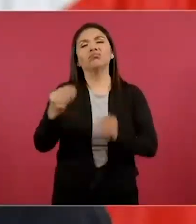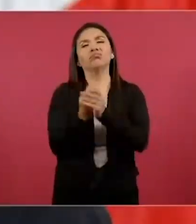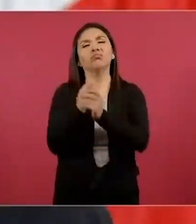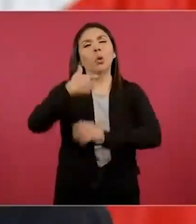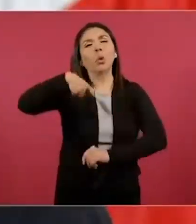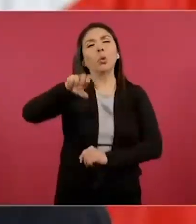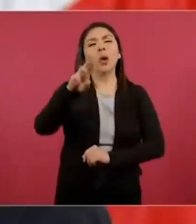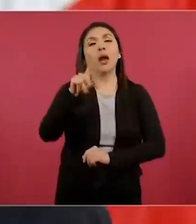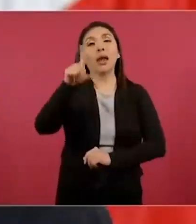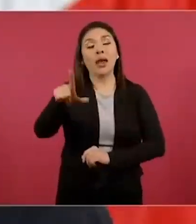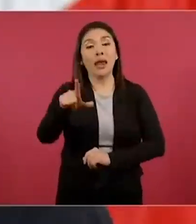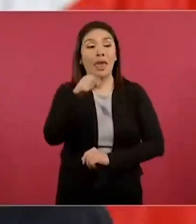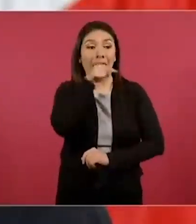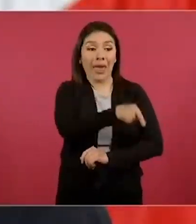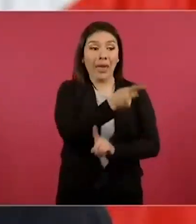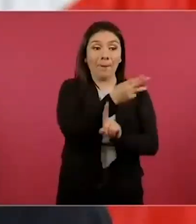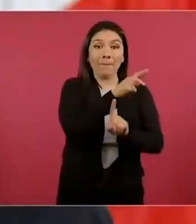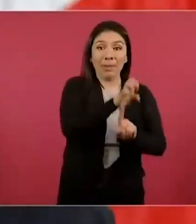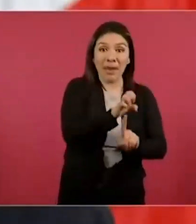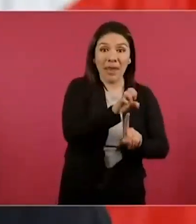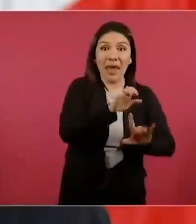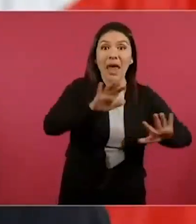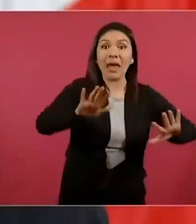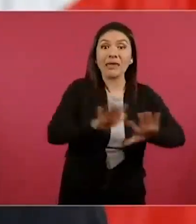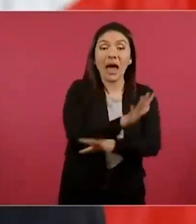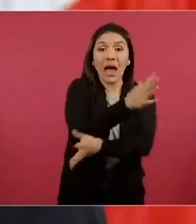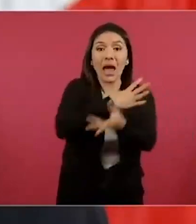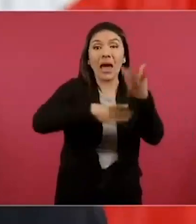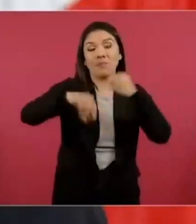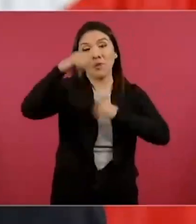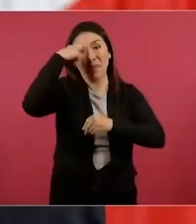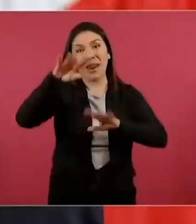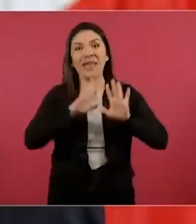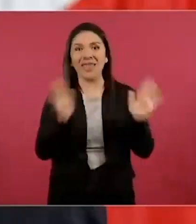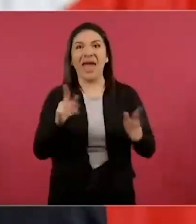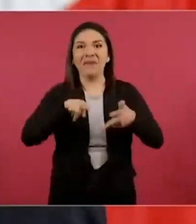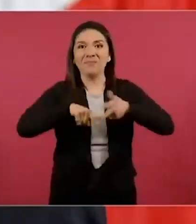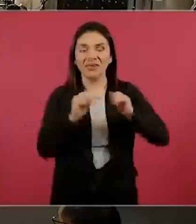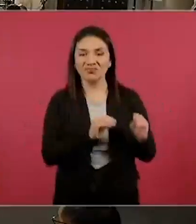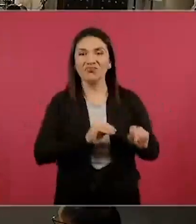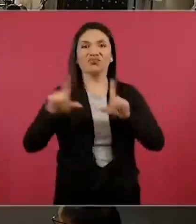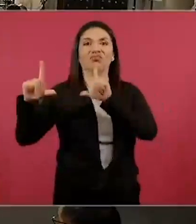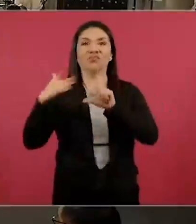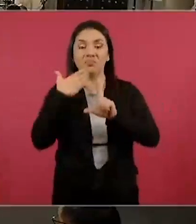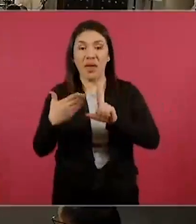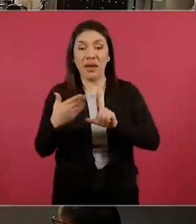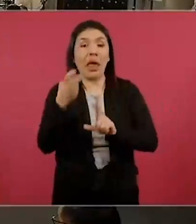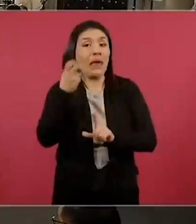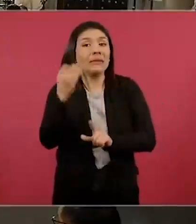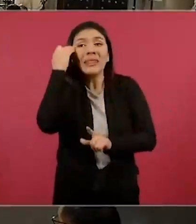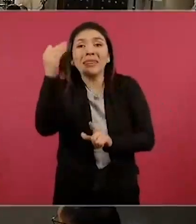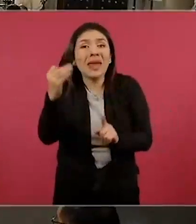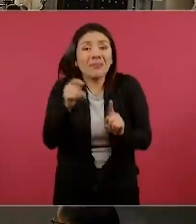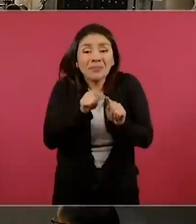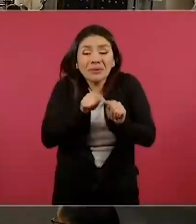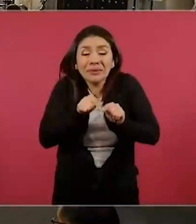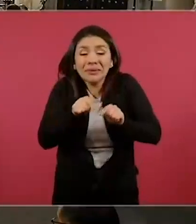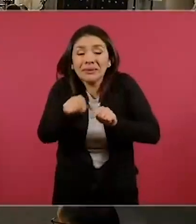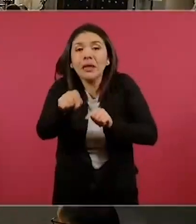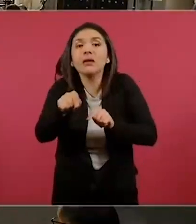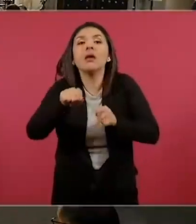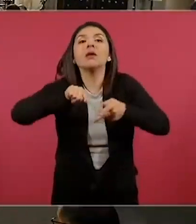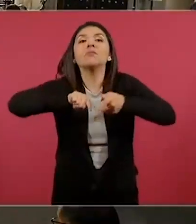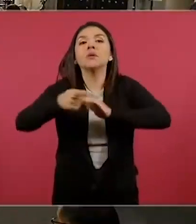preproducción como productivo. Entonces fue una ventana de tiempo donde lograron entrar en la sincronización de los datos.